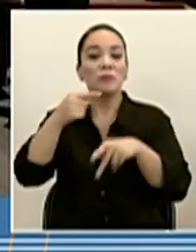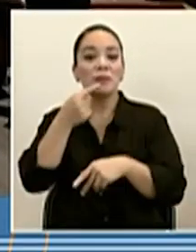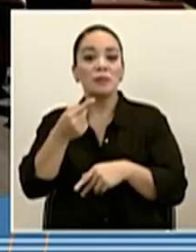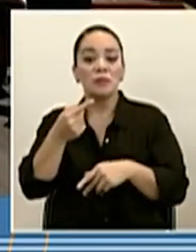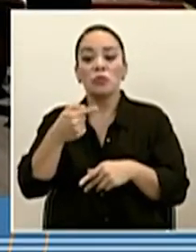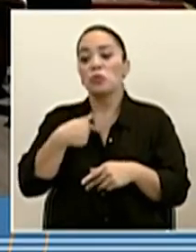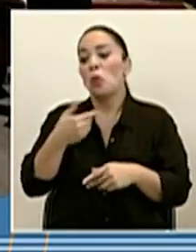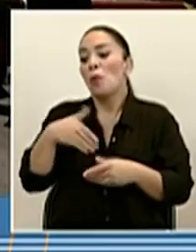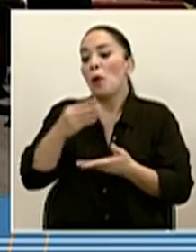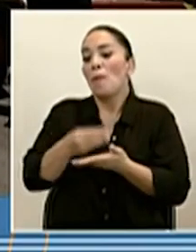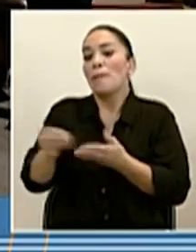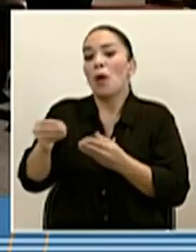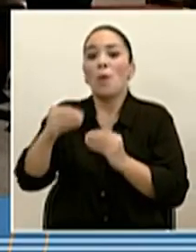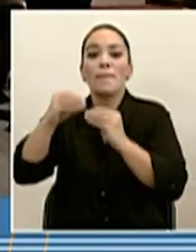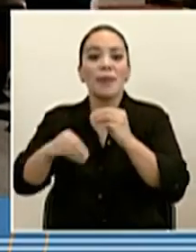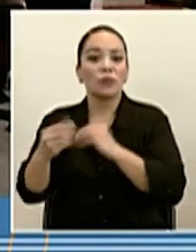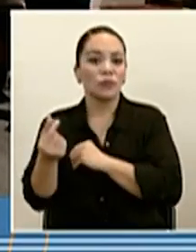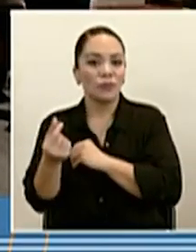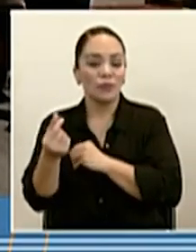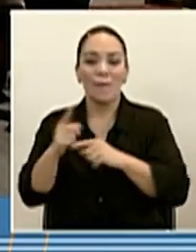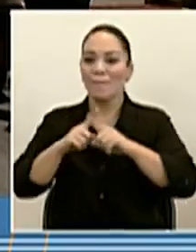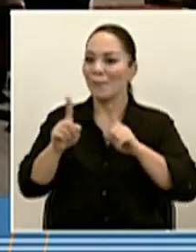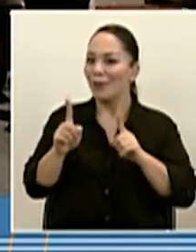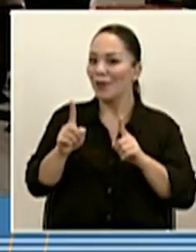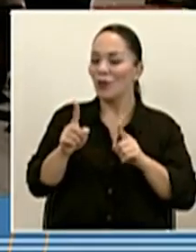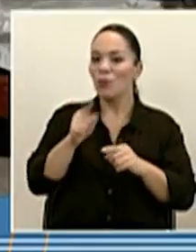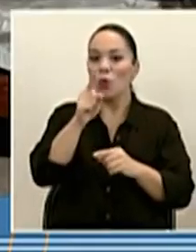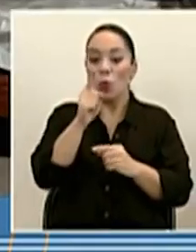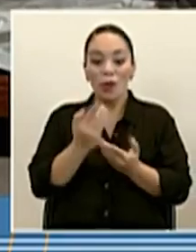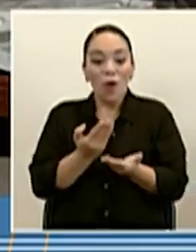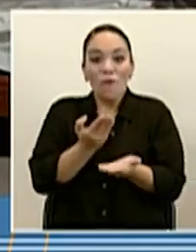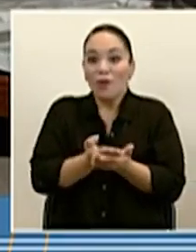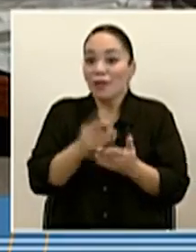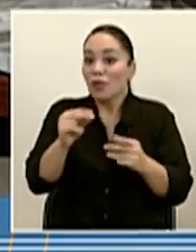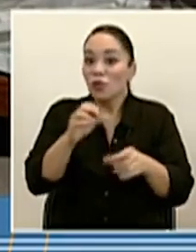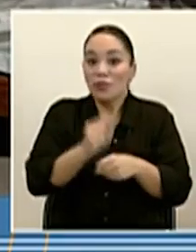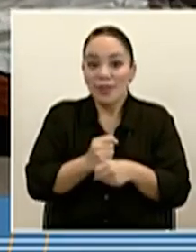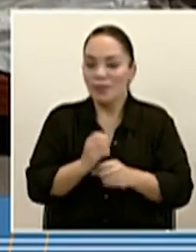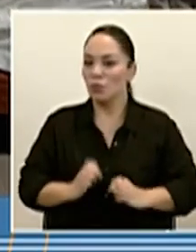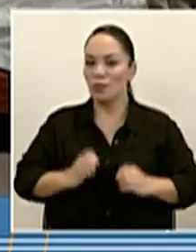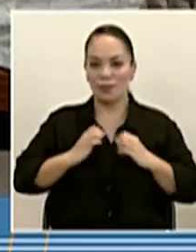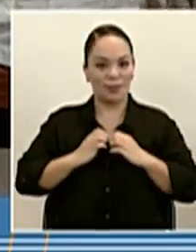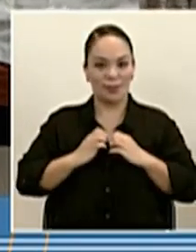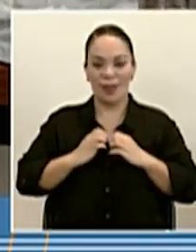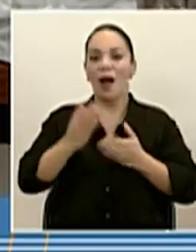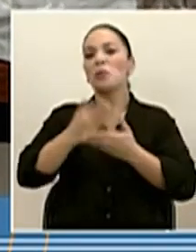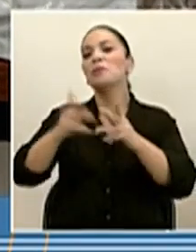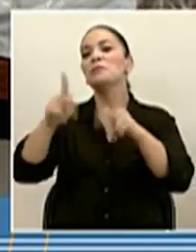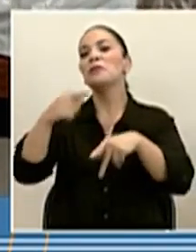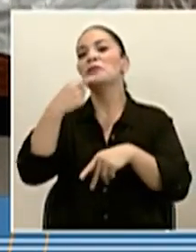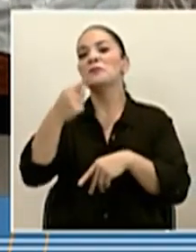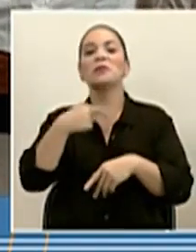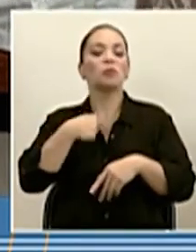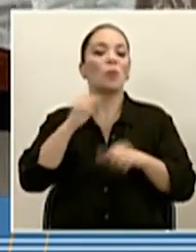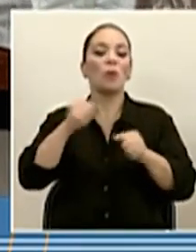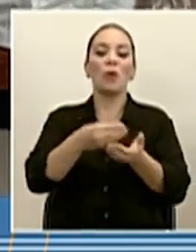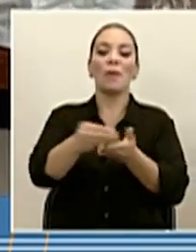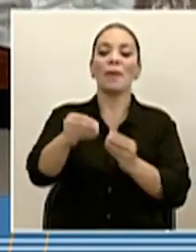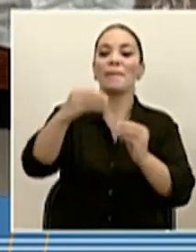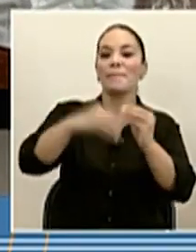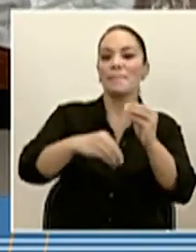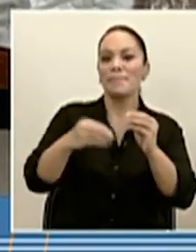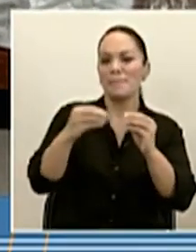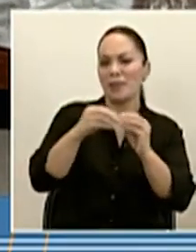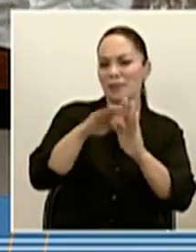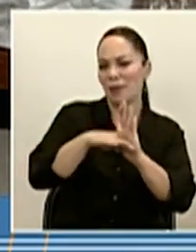hecho por menos. Una oferta que no se hizo, no existe. Tuvimos gente que llegó y dijo, ah, yo lo puedo hacer por menos. Y